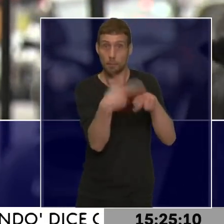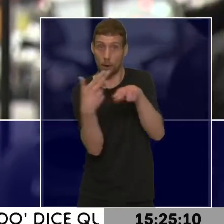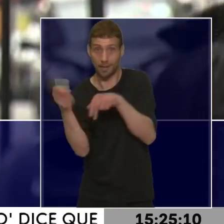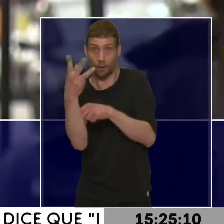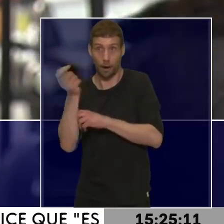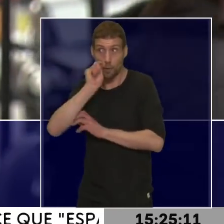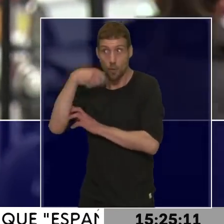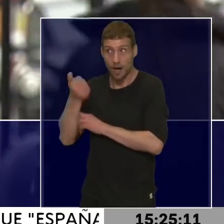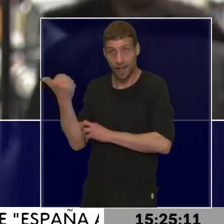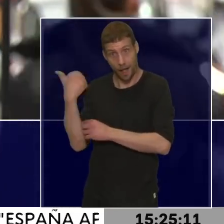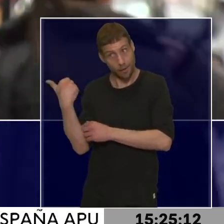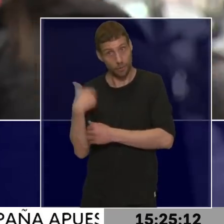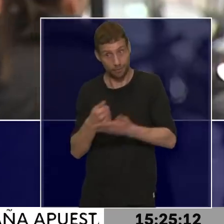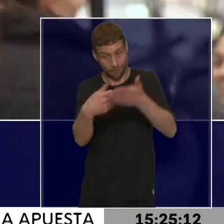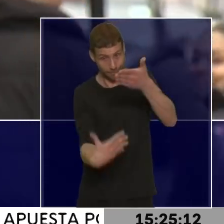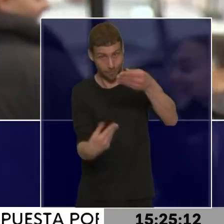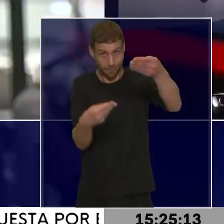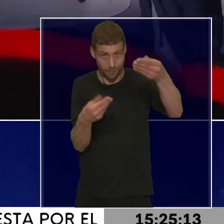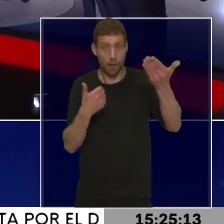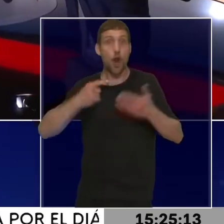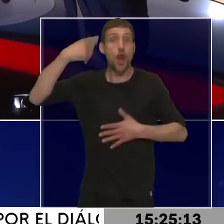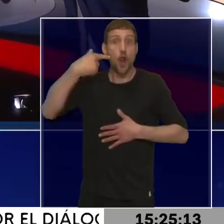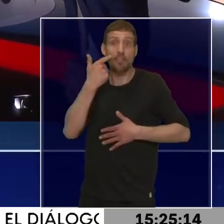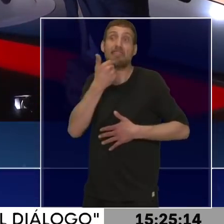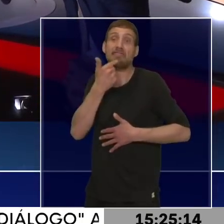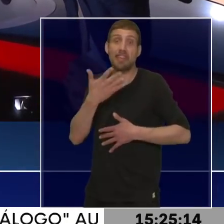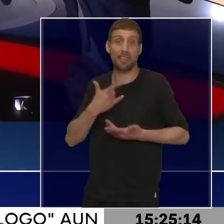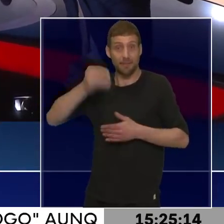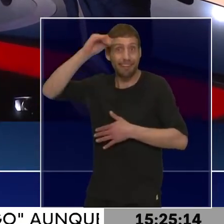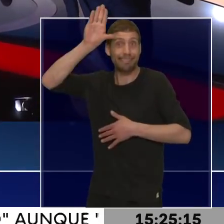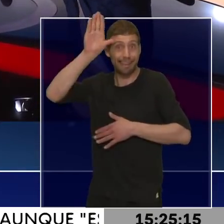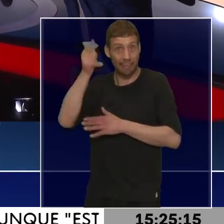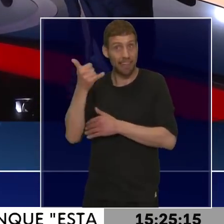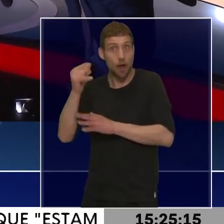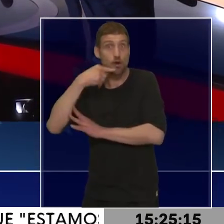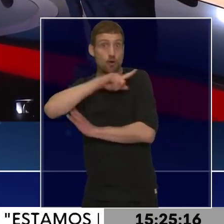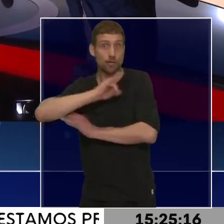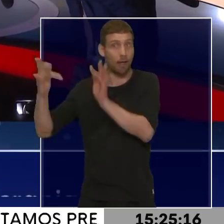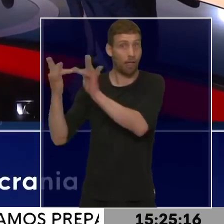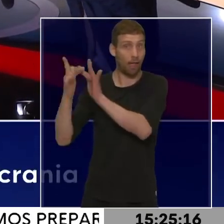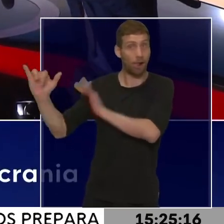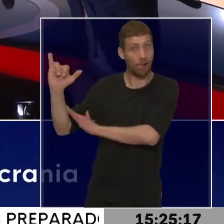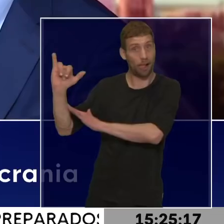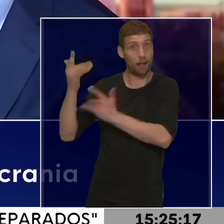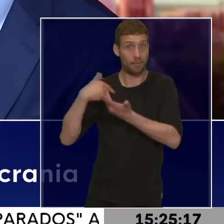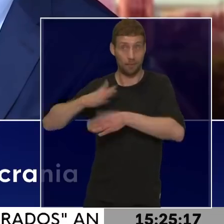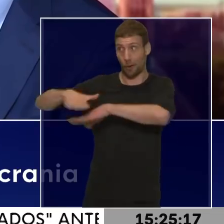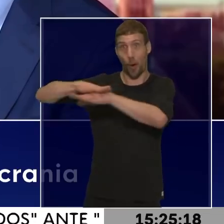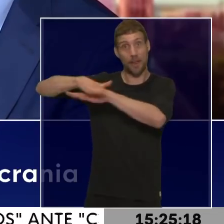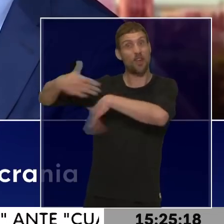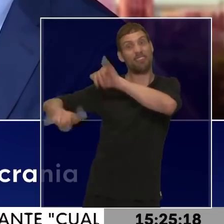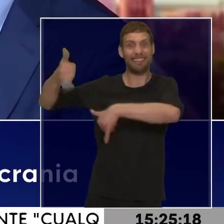ucranianos que según Londres tienen contactos con la inteligencia rusa y que eventualmente formarían parte de ese gobierno títere